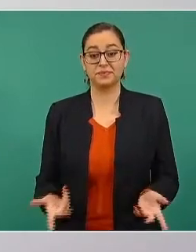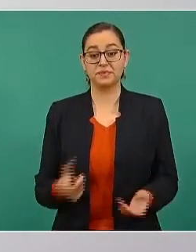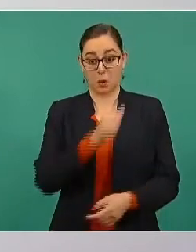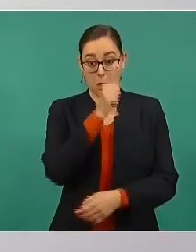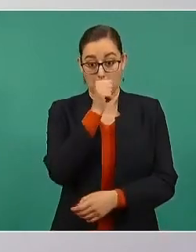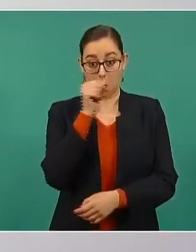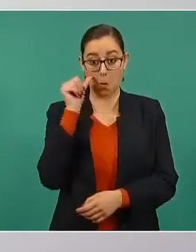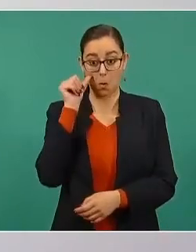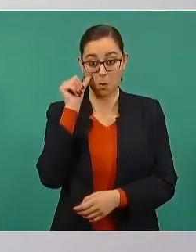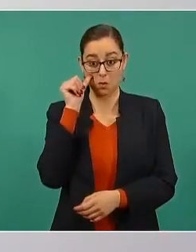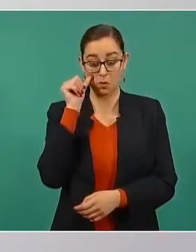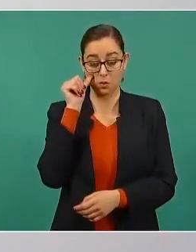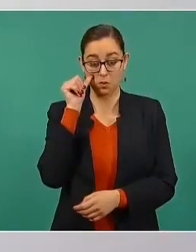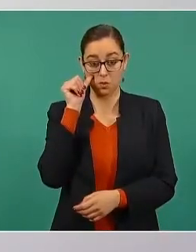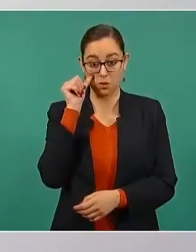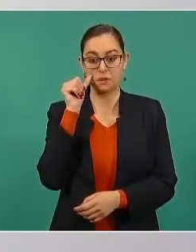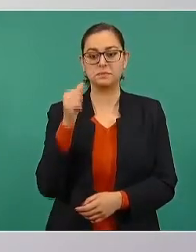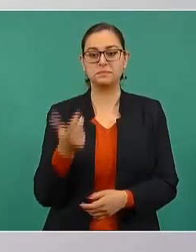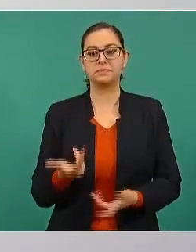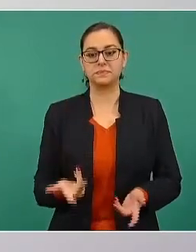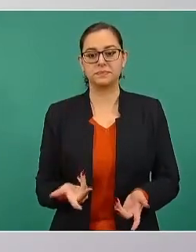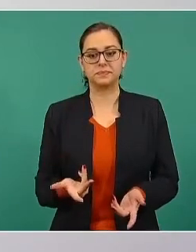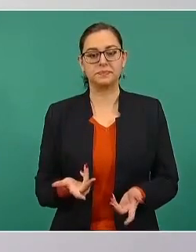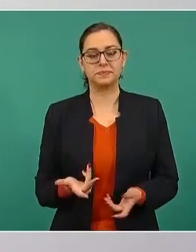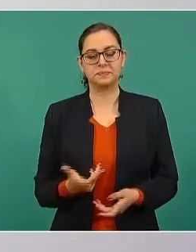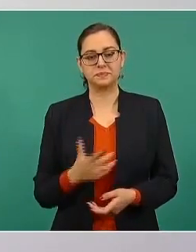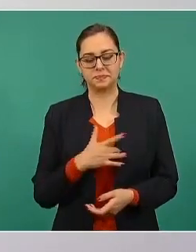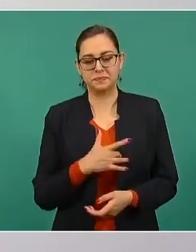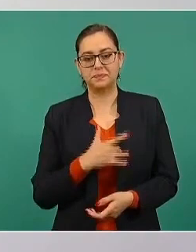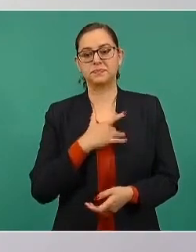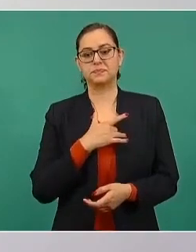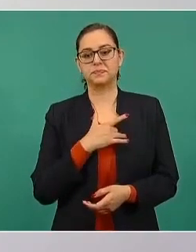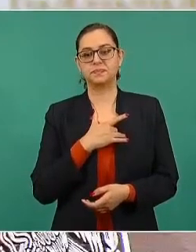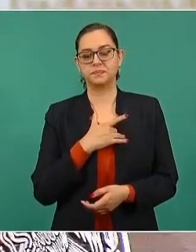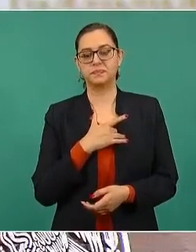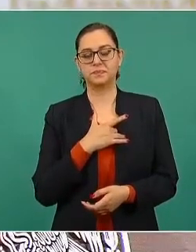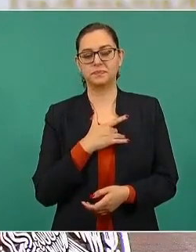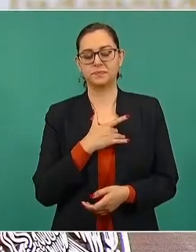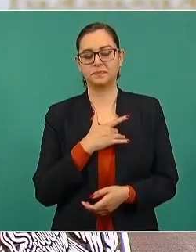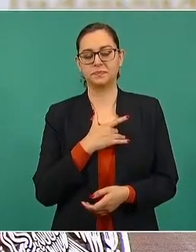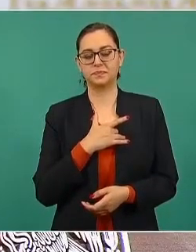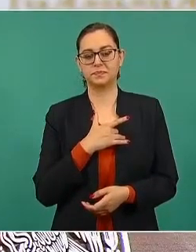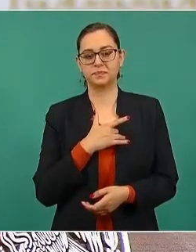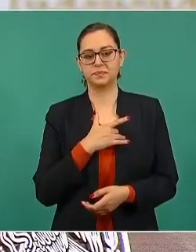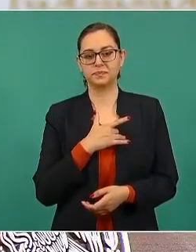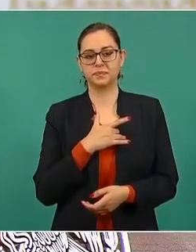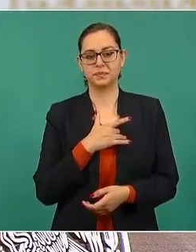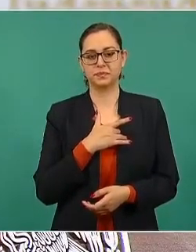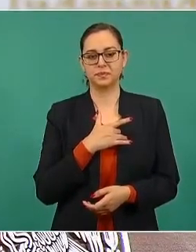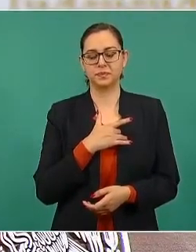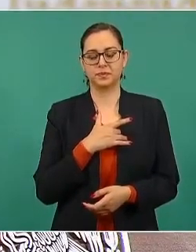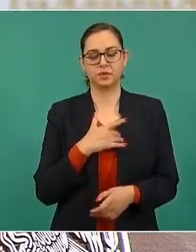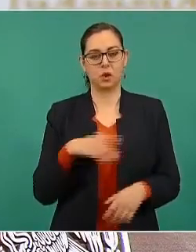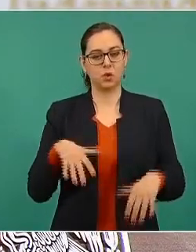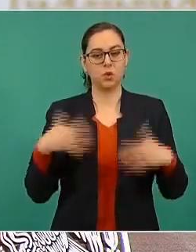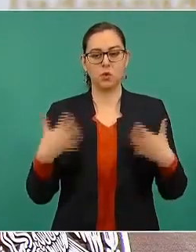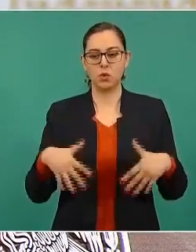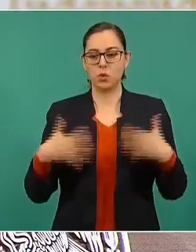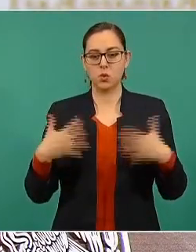simpatizante, era admirador